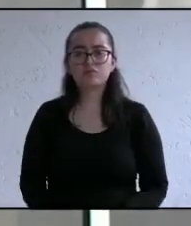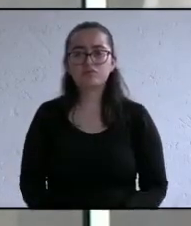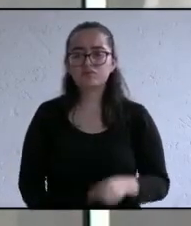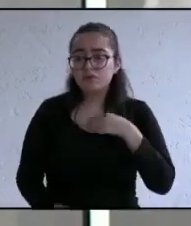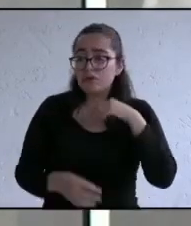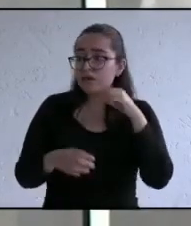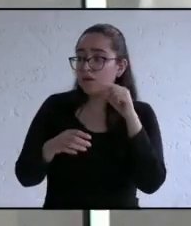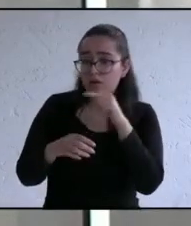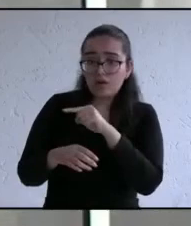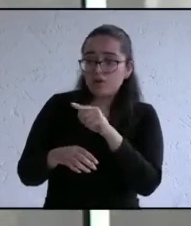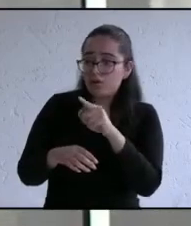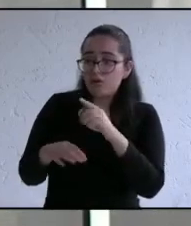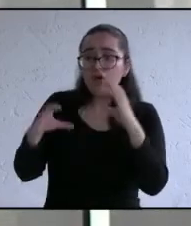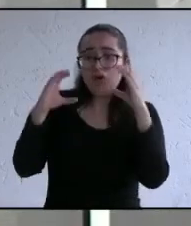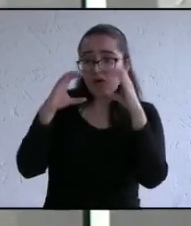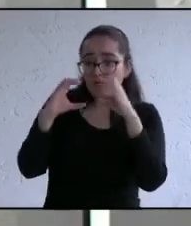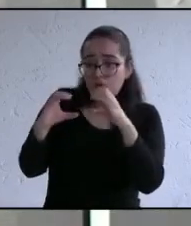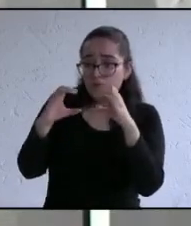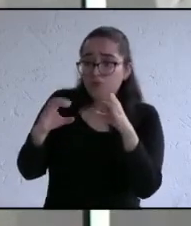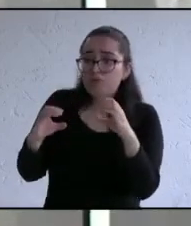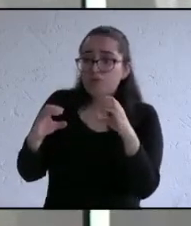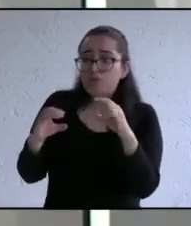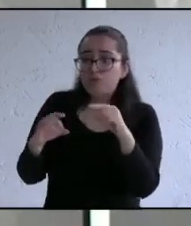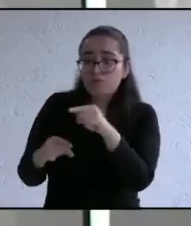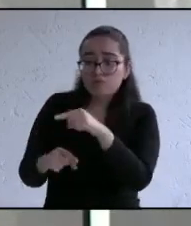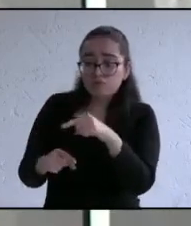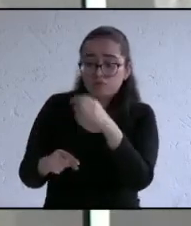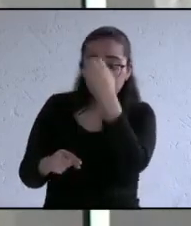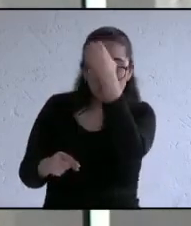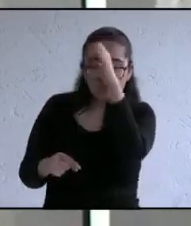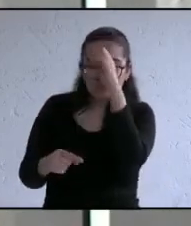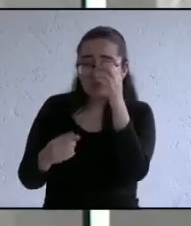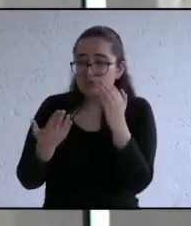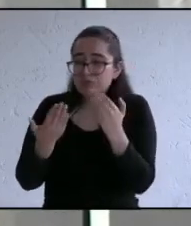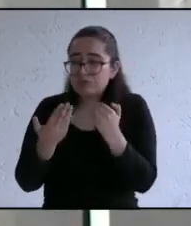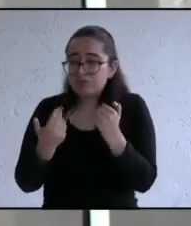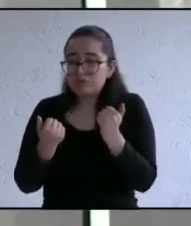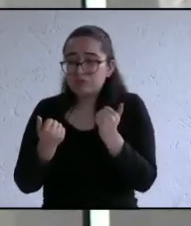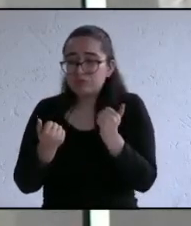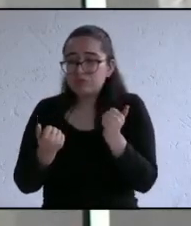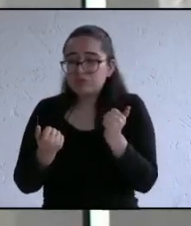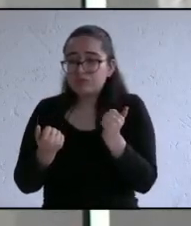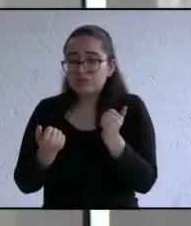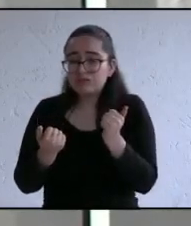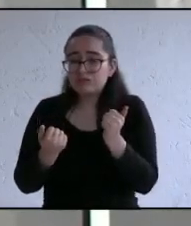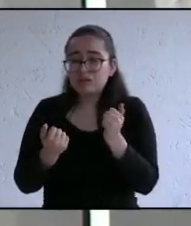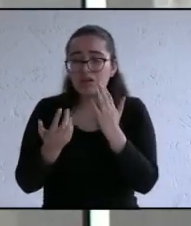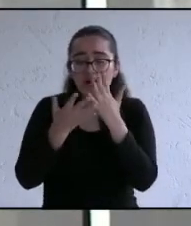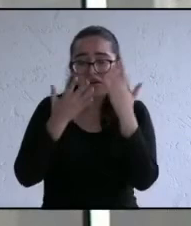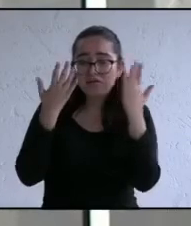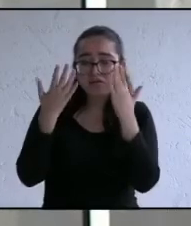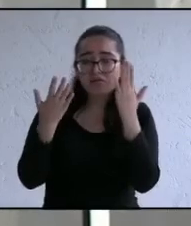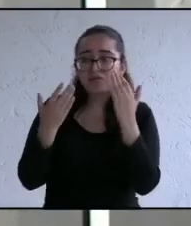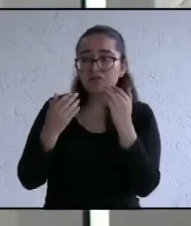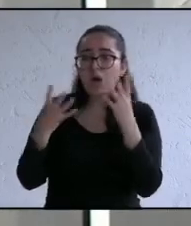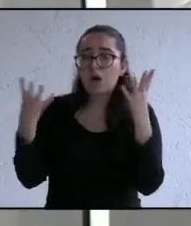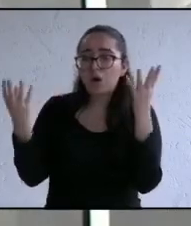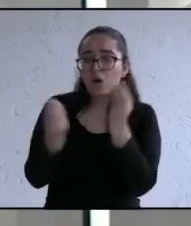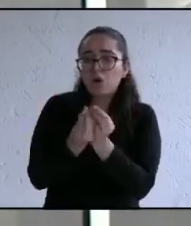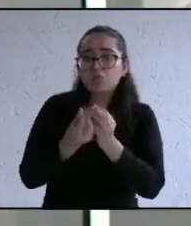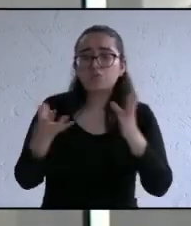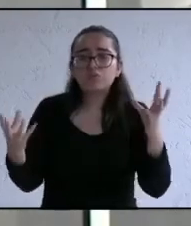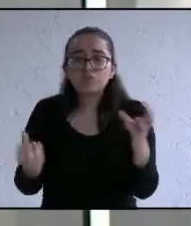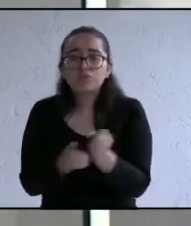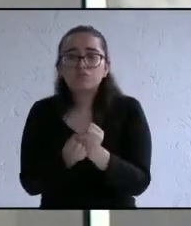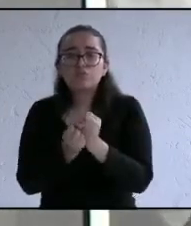cuidado en no caer en las manos de los que no tienen experiencia ni siquiera tienen estudios juntos rescatemos actopan con